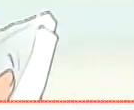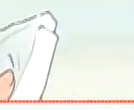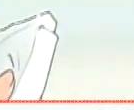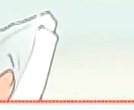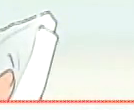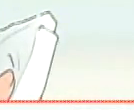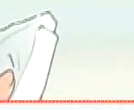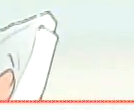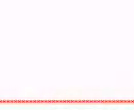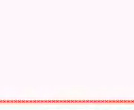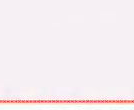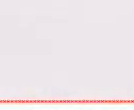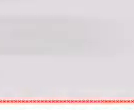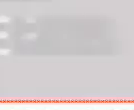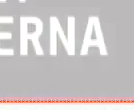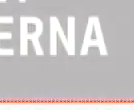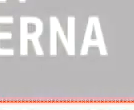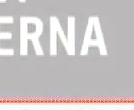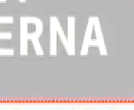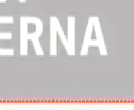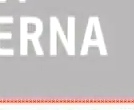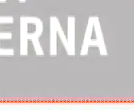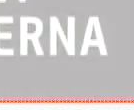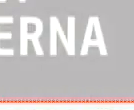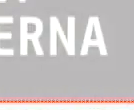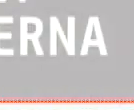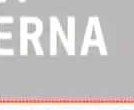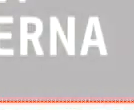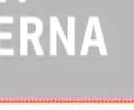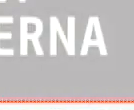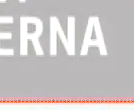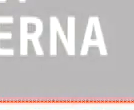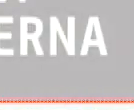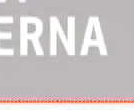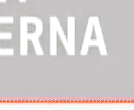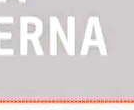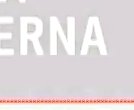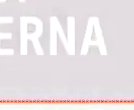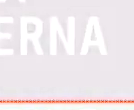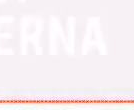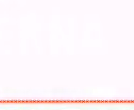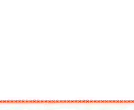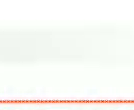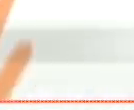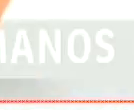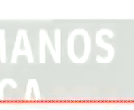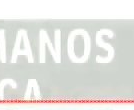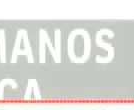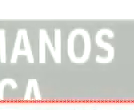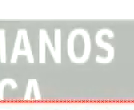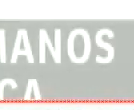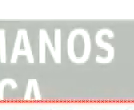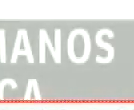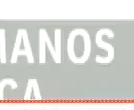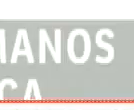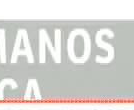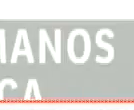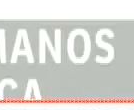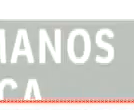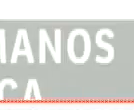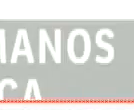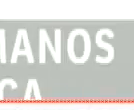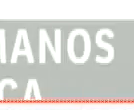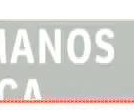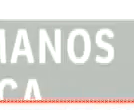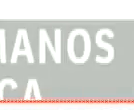basura. Si no tienes pañuelo, tose y estornuda sobre la parte interna del brazo para no contaminar las manos. Evita tocarte con las